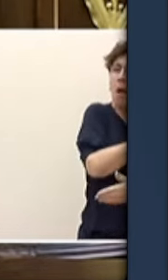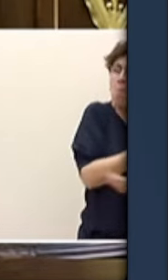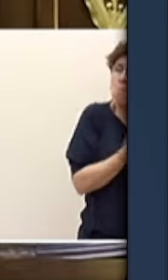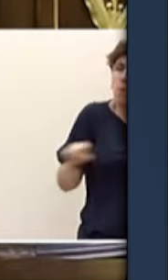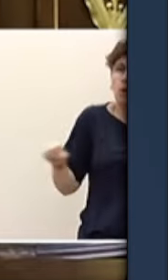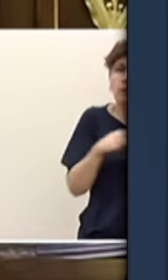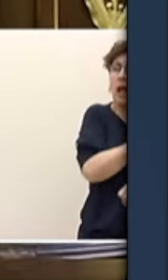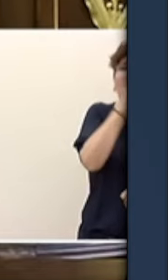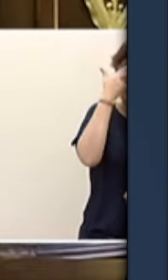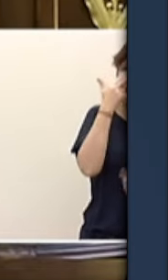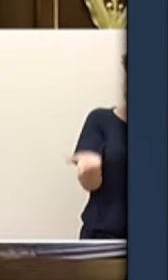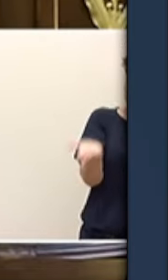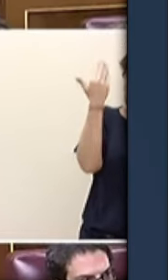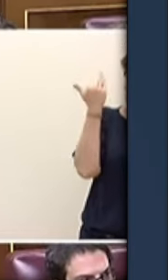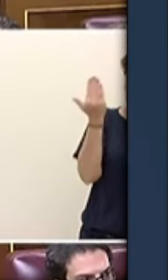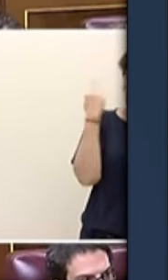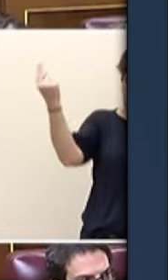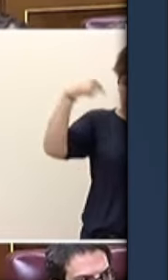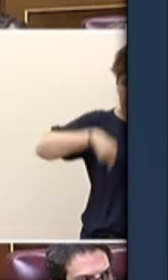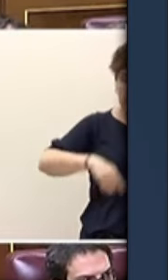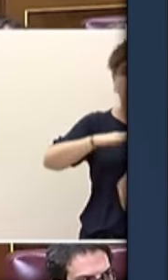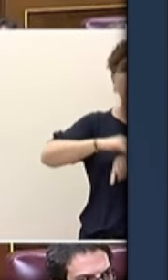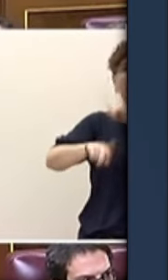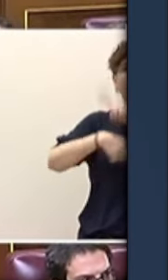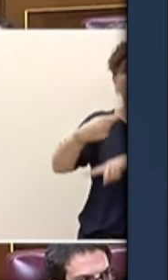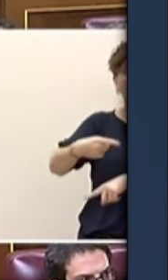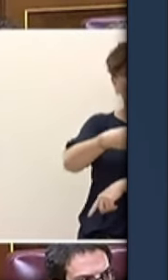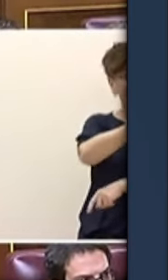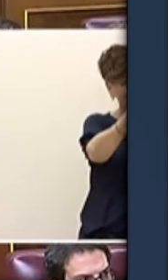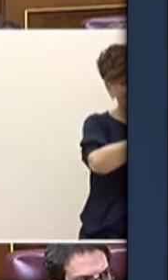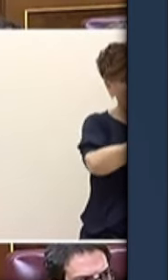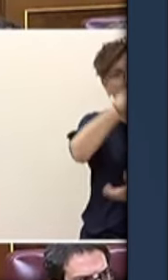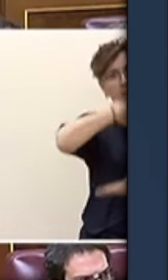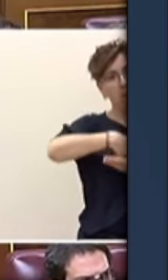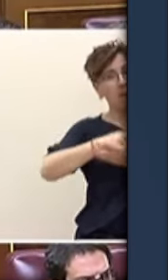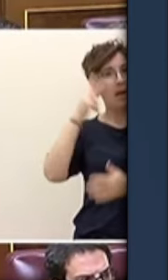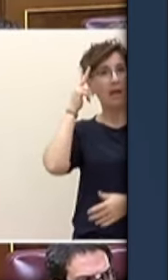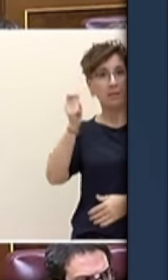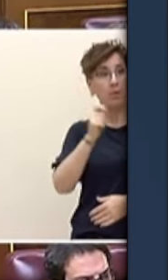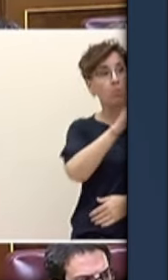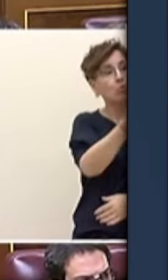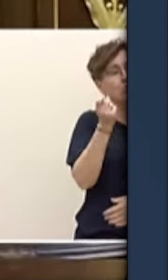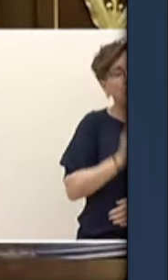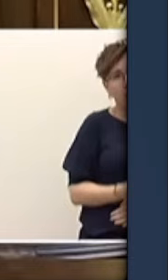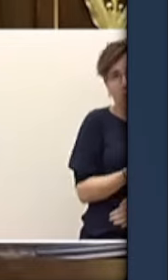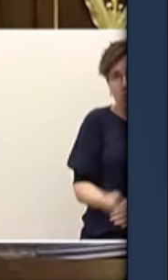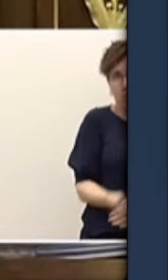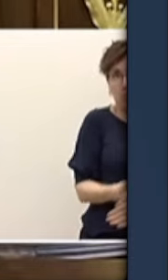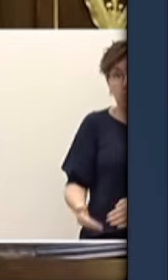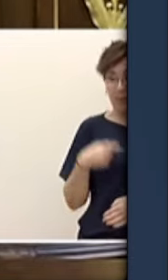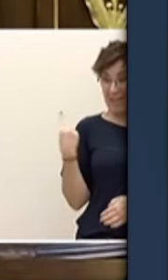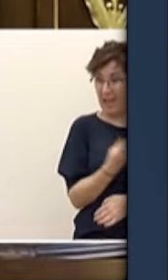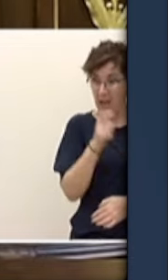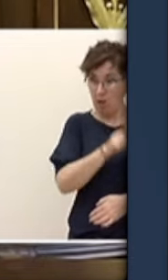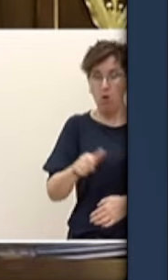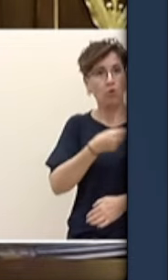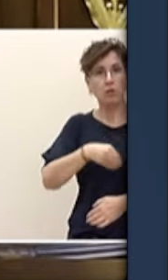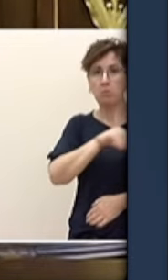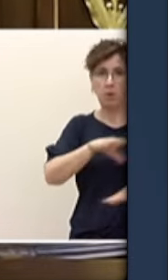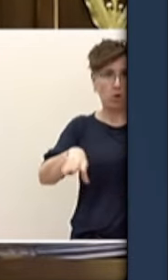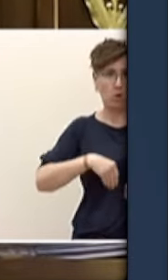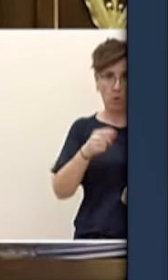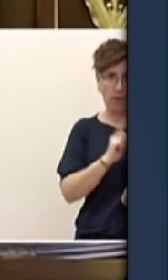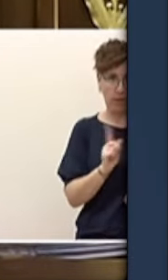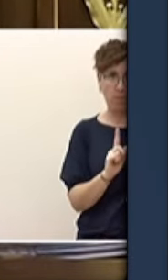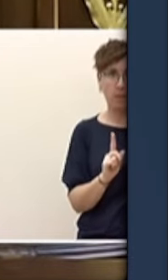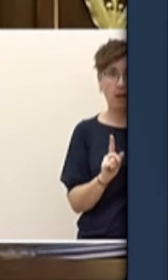miseria que no están dispuestos a aceptar nuestros compatriotas. Tampoco les importa ocultar el brutal coste de las ayudas sociales para mantener